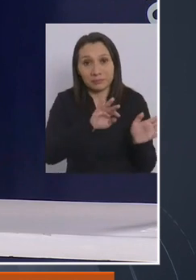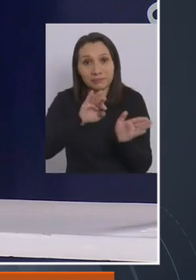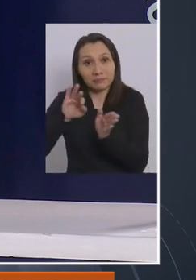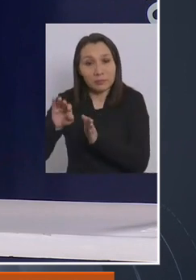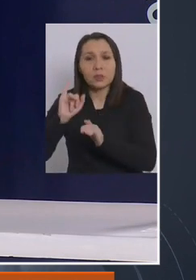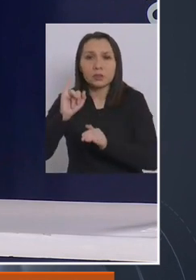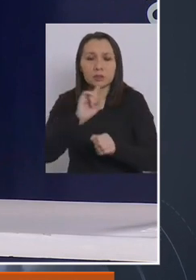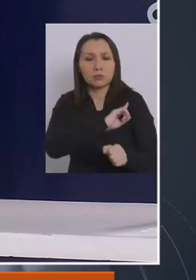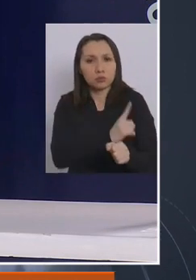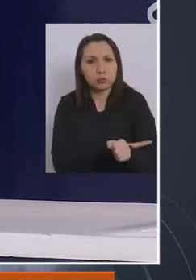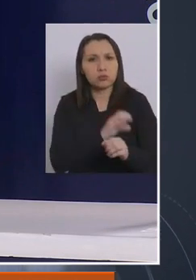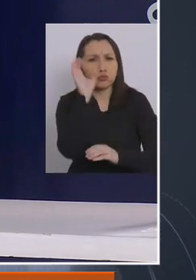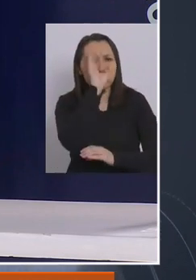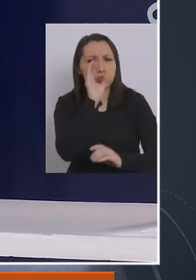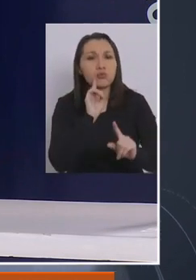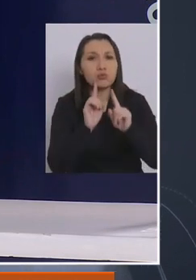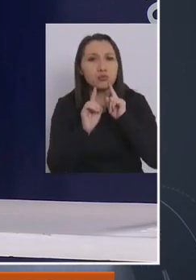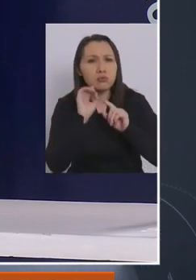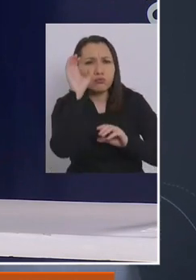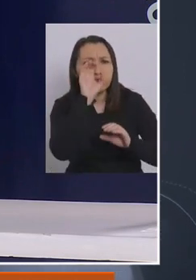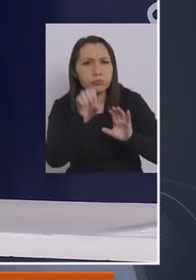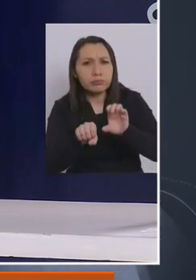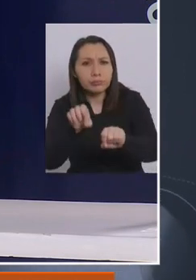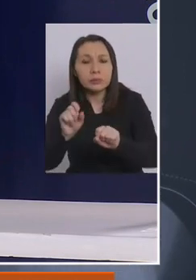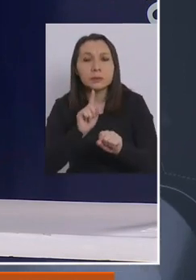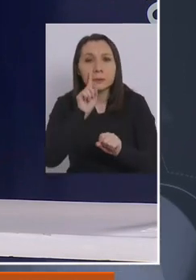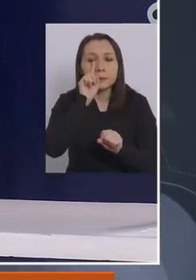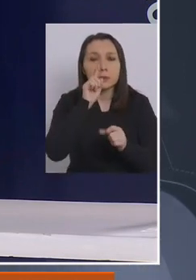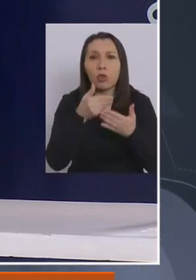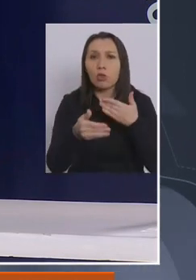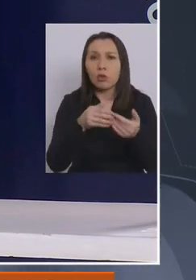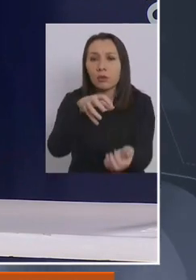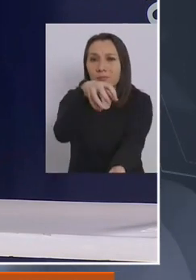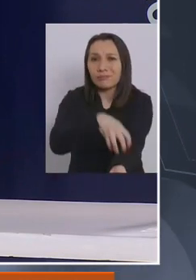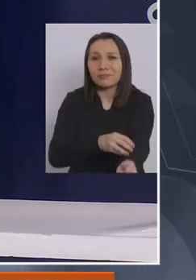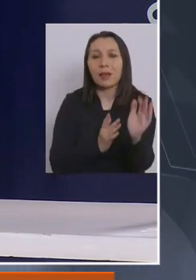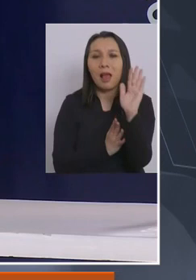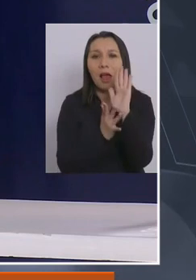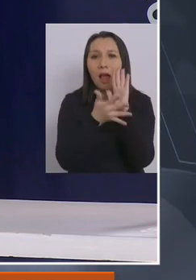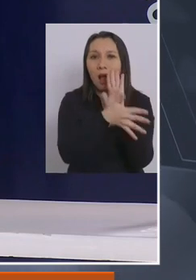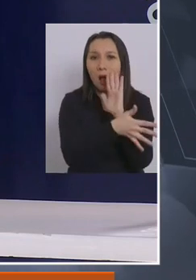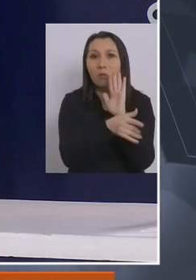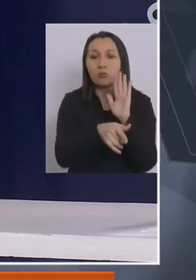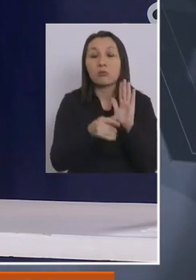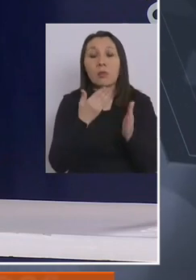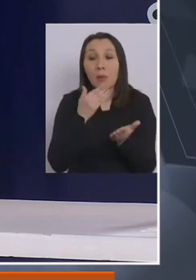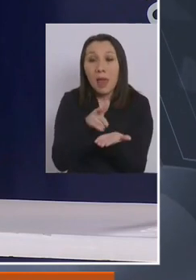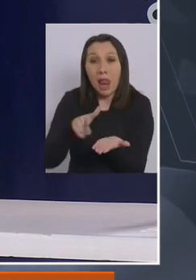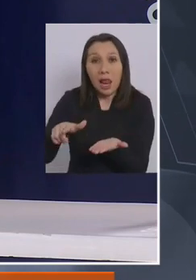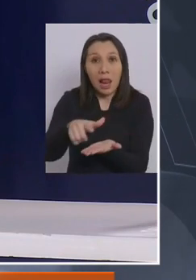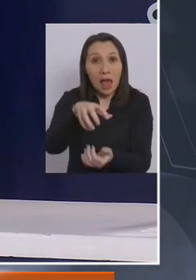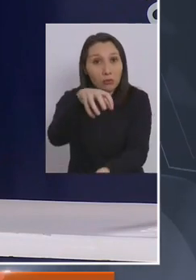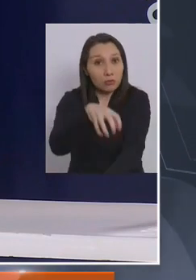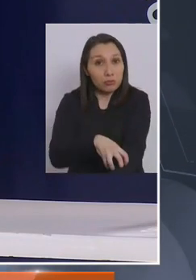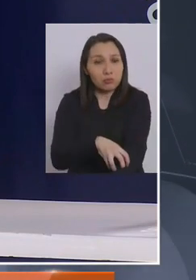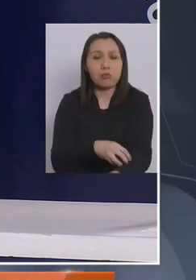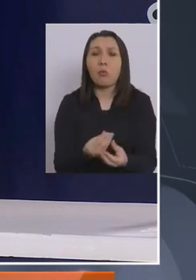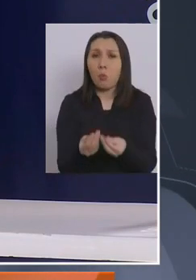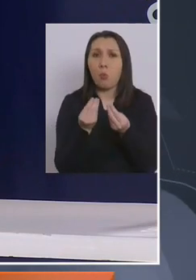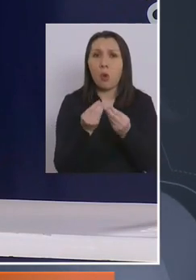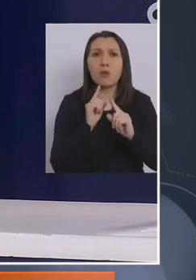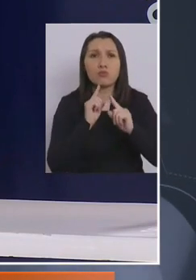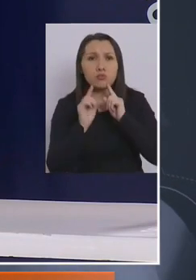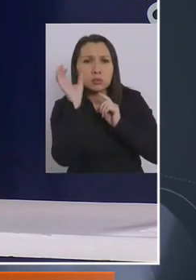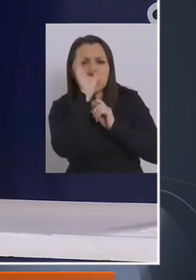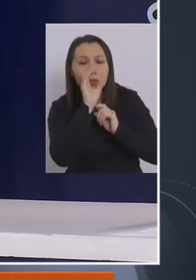fortaleciendo el testeo en forma importante en la región de la Araucanía. Quiero decir que la región de los lagos en general ha tenido un muy buen